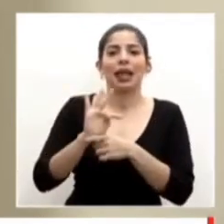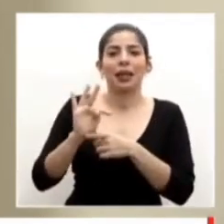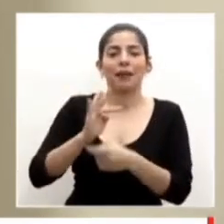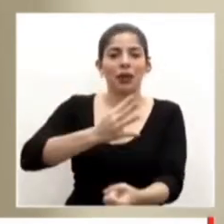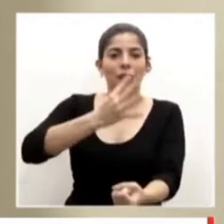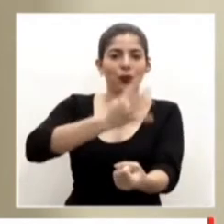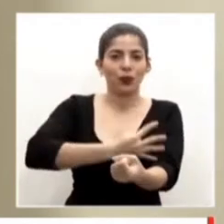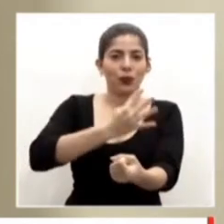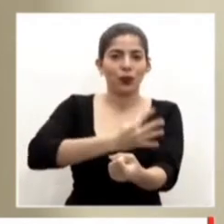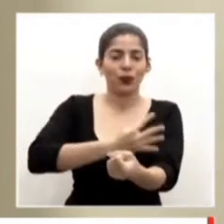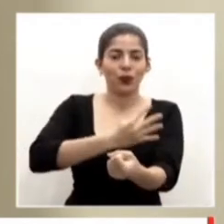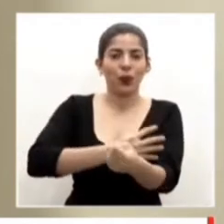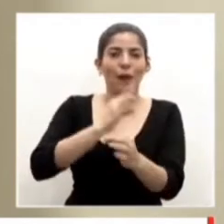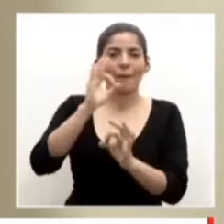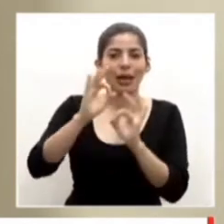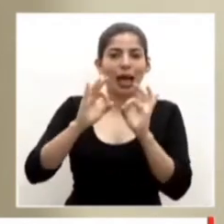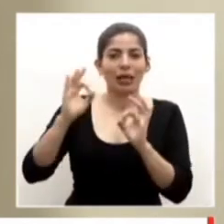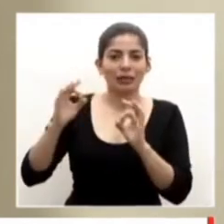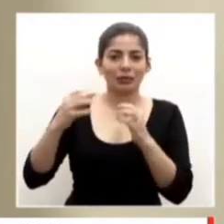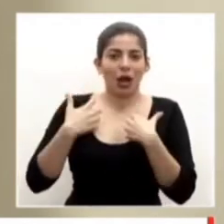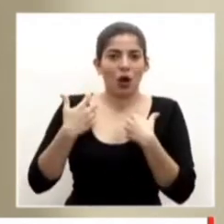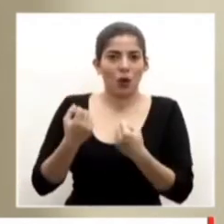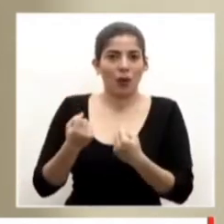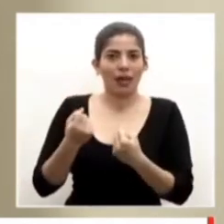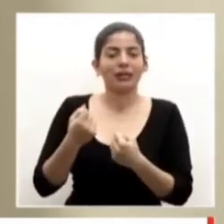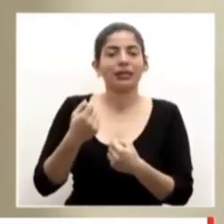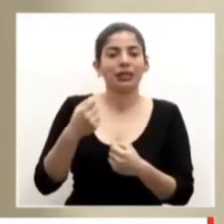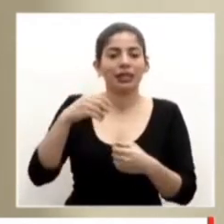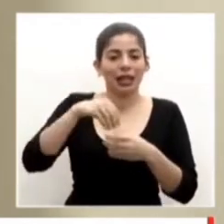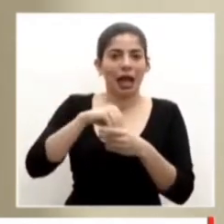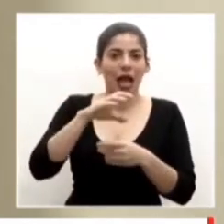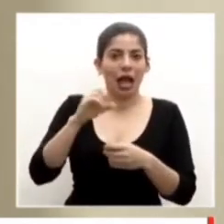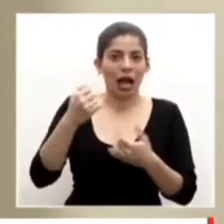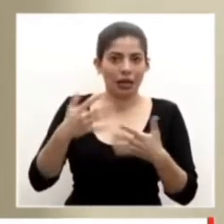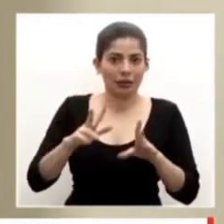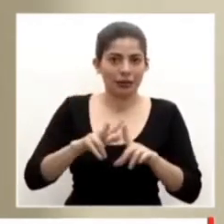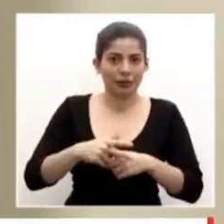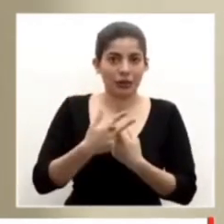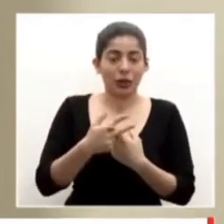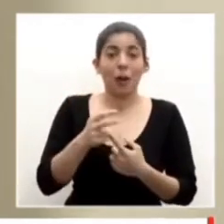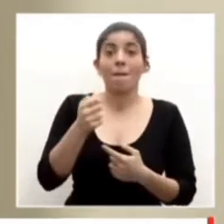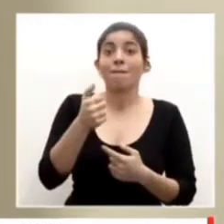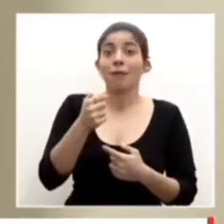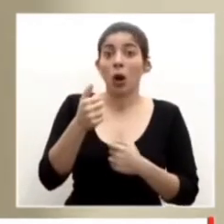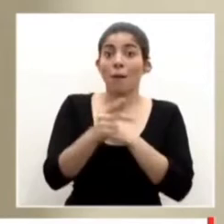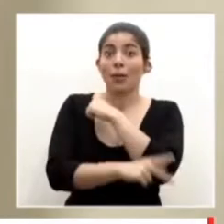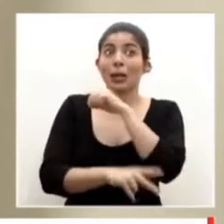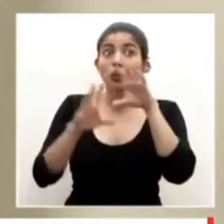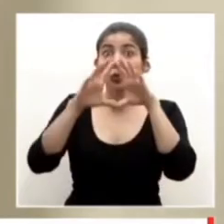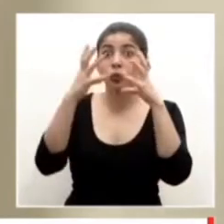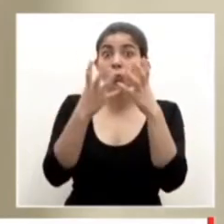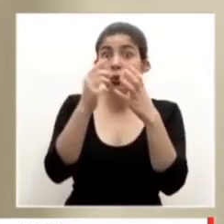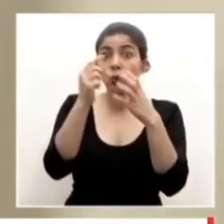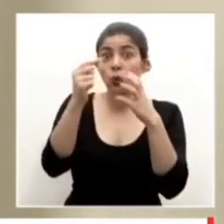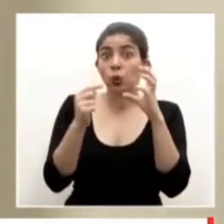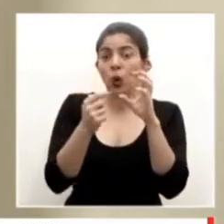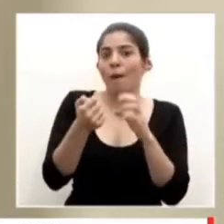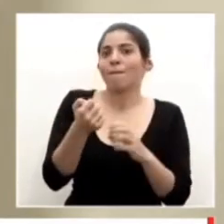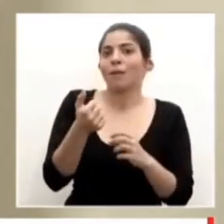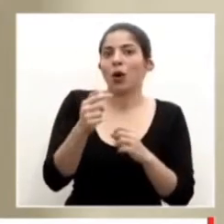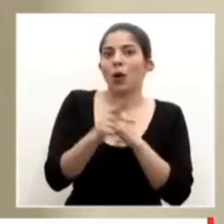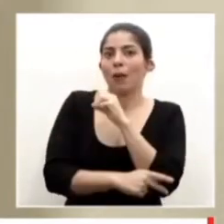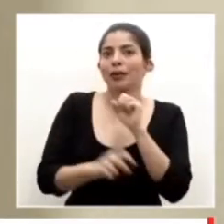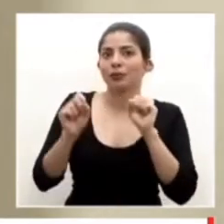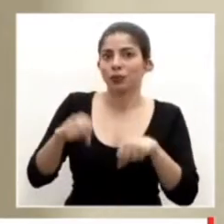de plasma convalesciente en la caja costarricense de seguro social. Son pocos los países en el mundo que tienen esta capacidad,